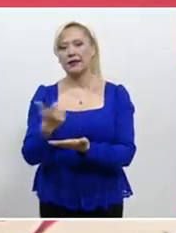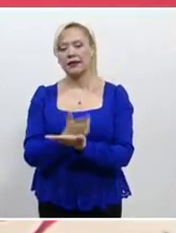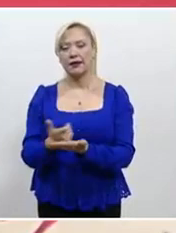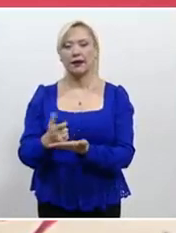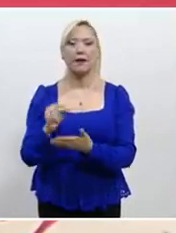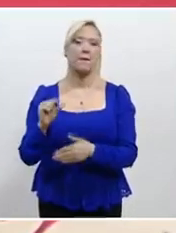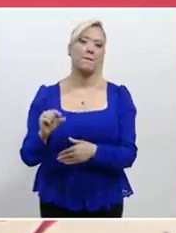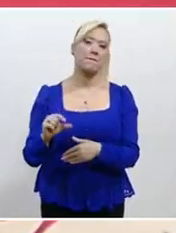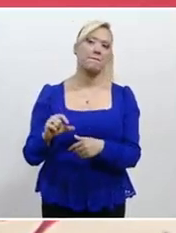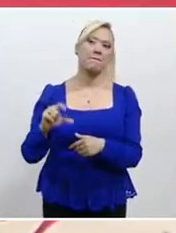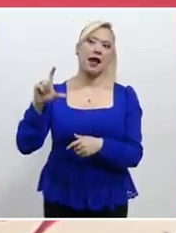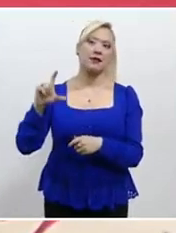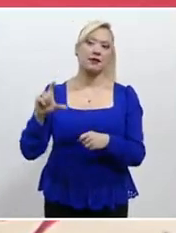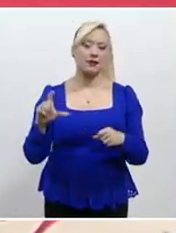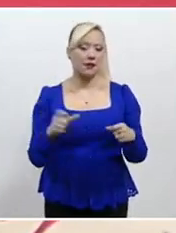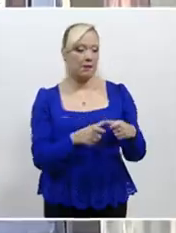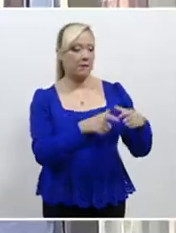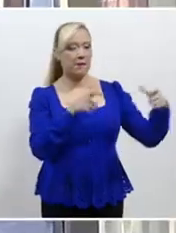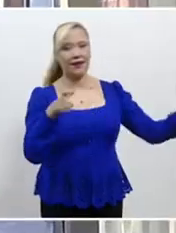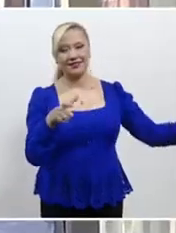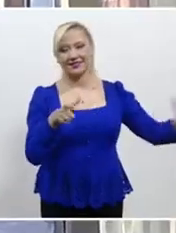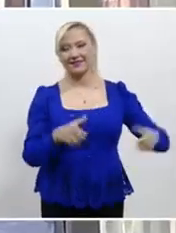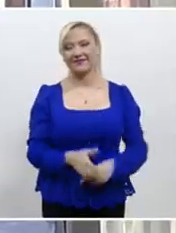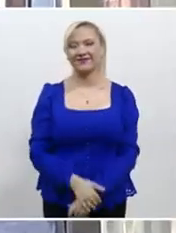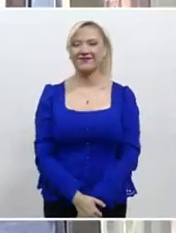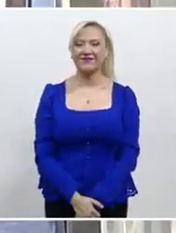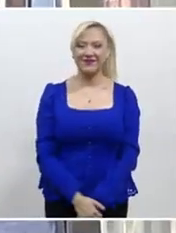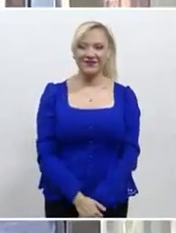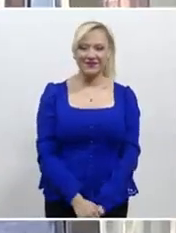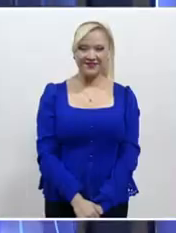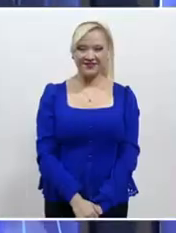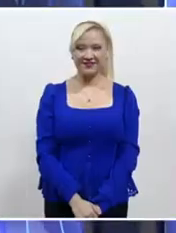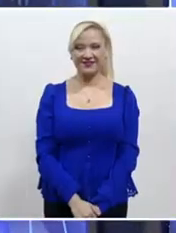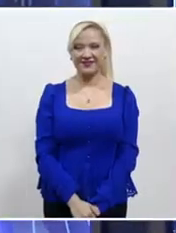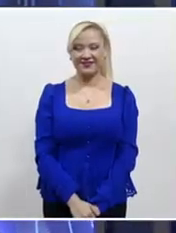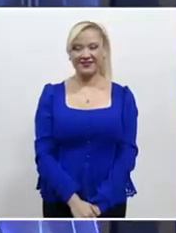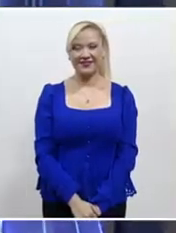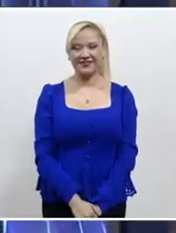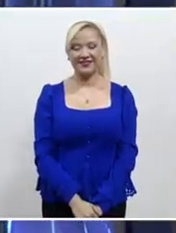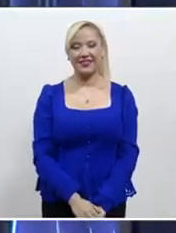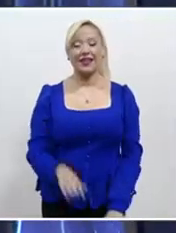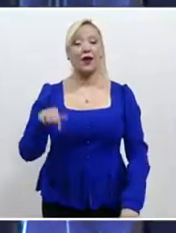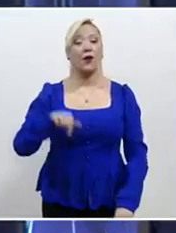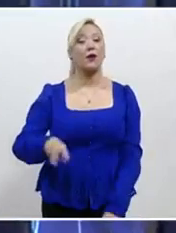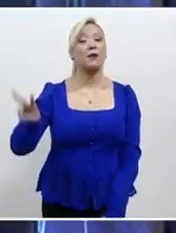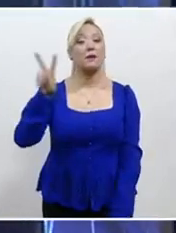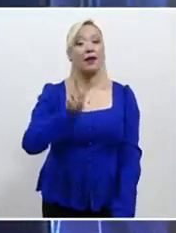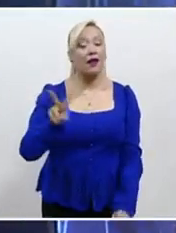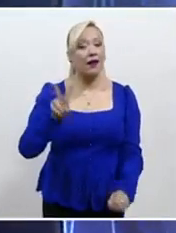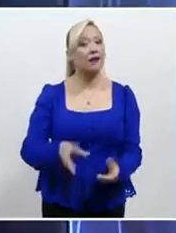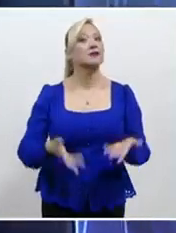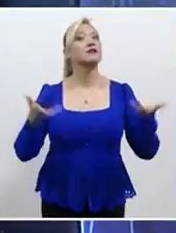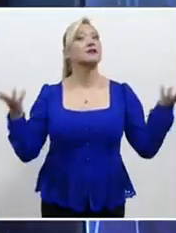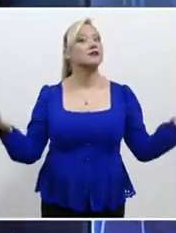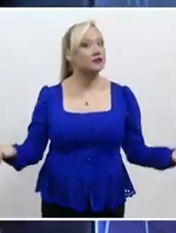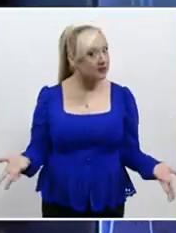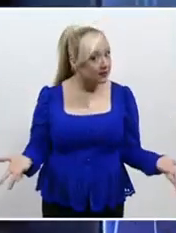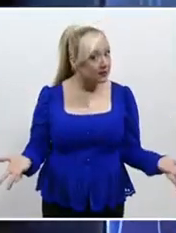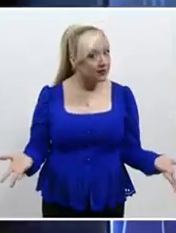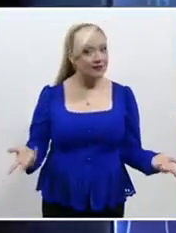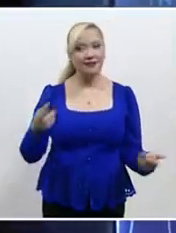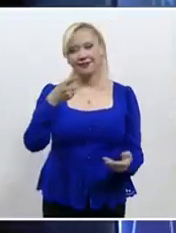aumentaron. Poder Informativo, Lilian Moreno. Ya es viernes y aquí le presentamos tres